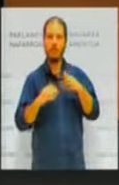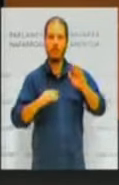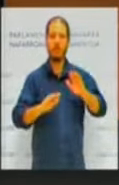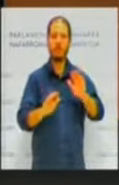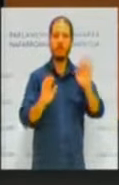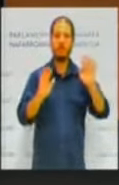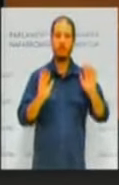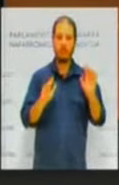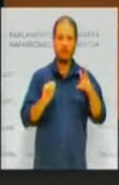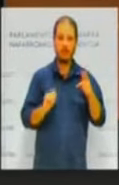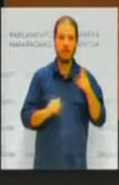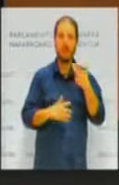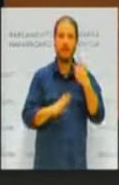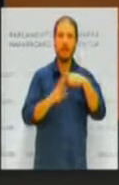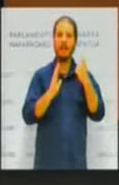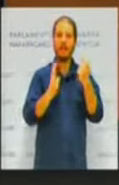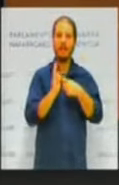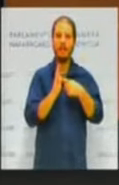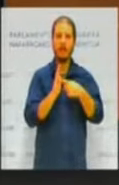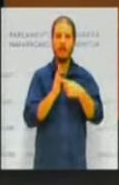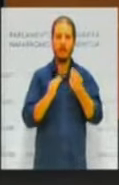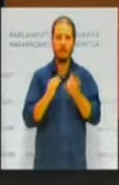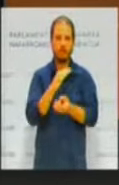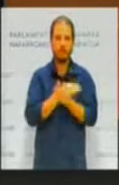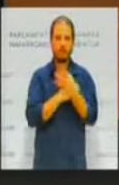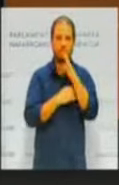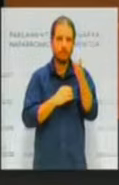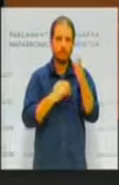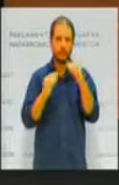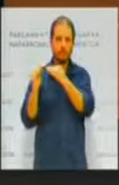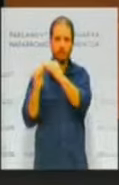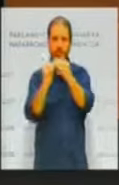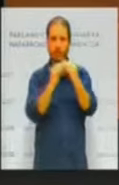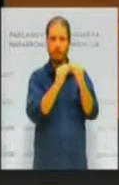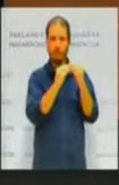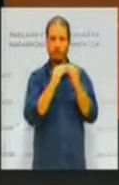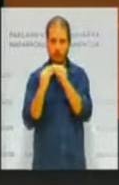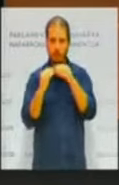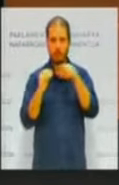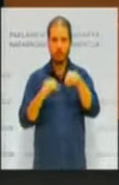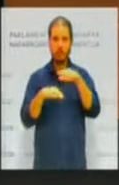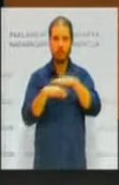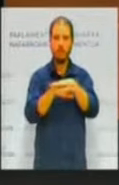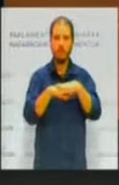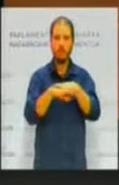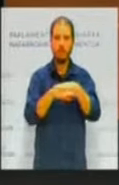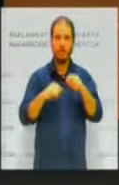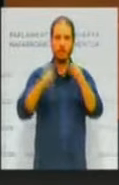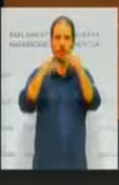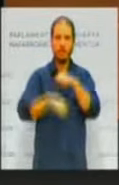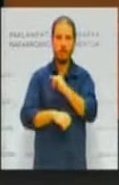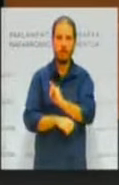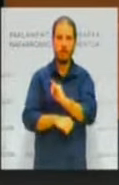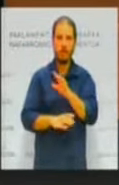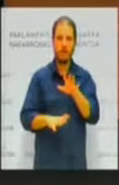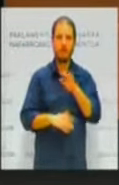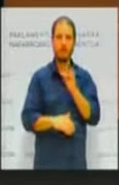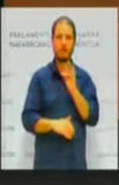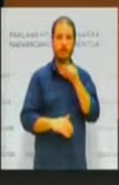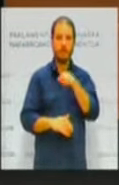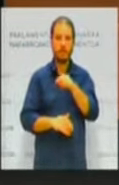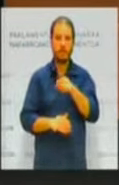decir es que esta ley fue fruto de un consenso y de un gobierno en el que había un acuerdo. Y eso también sirve para poner en valor